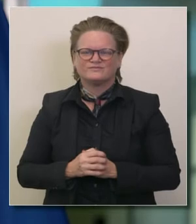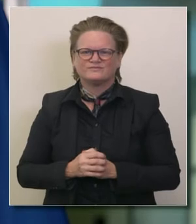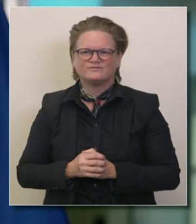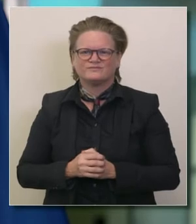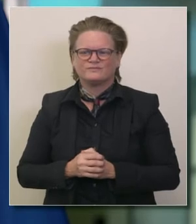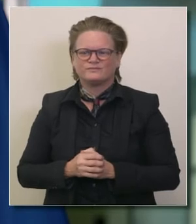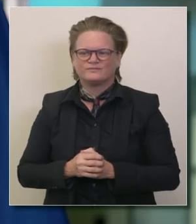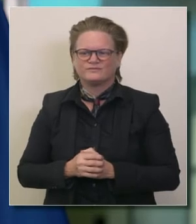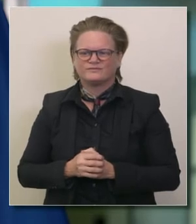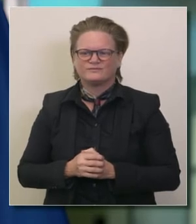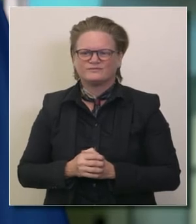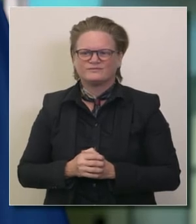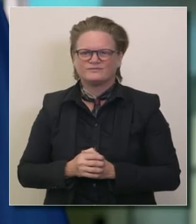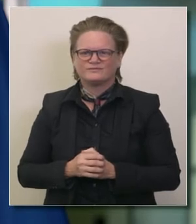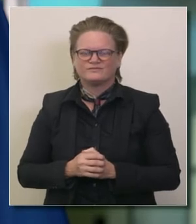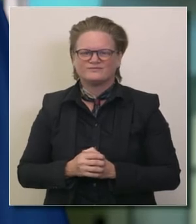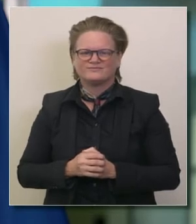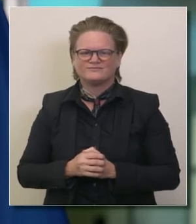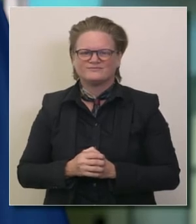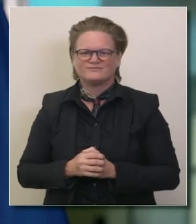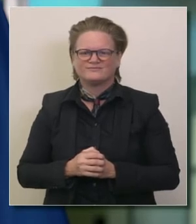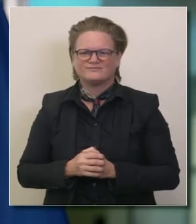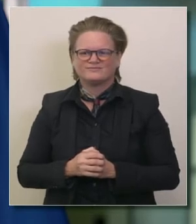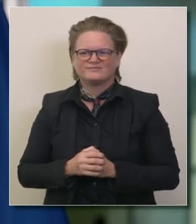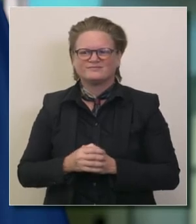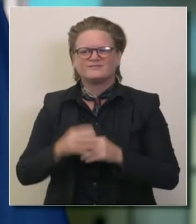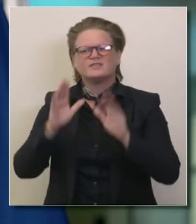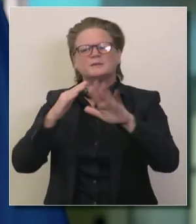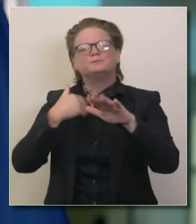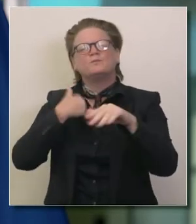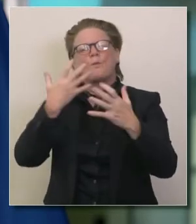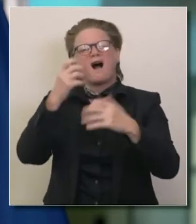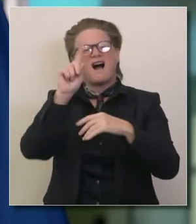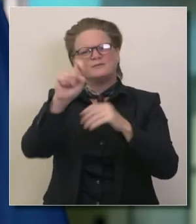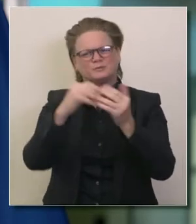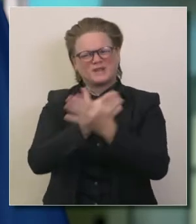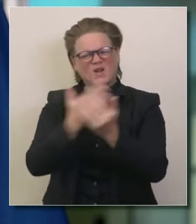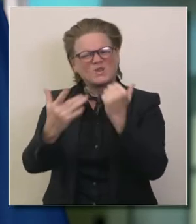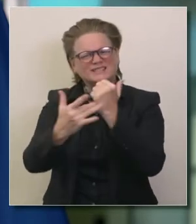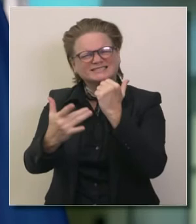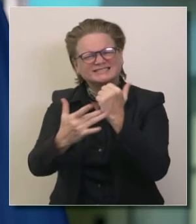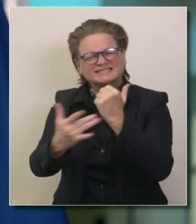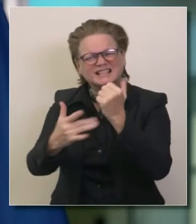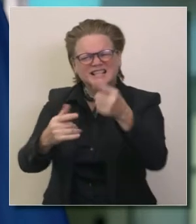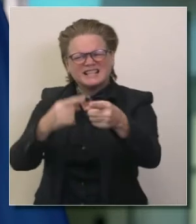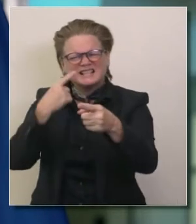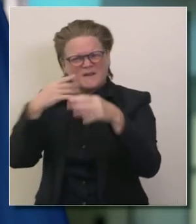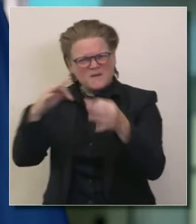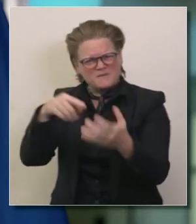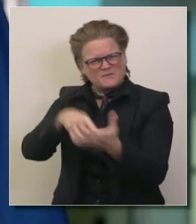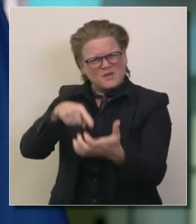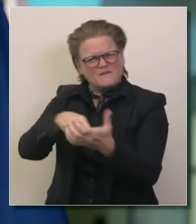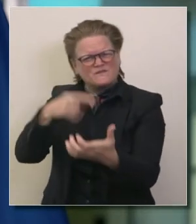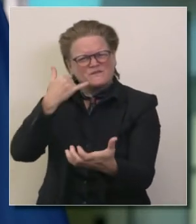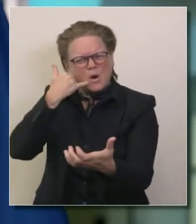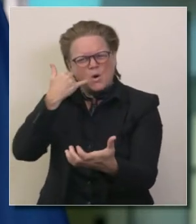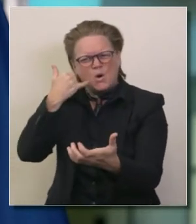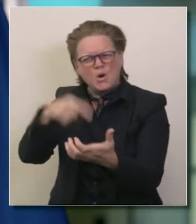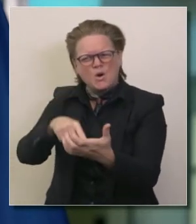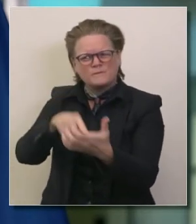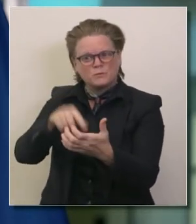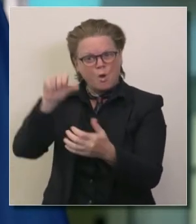muchísimas gracias queríamos preguntar algo sobre la nueva tecnología que estará a disposición en los teléfonos